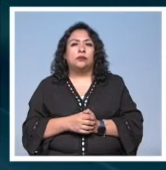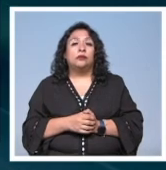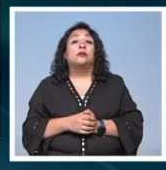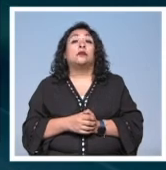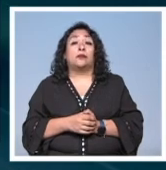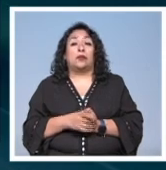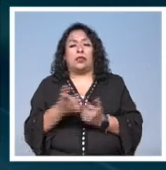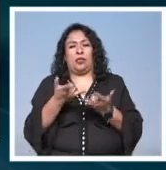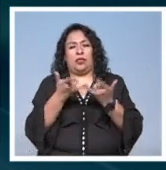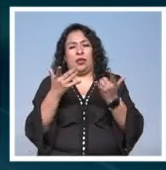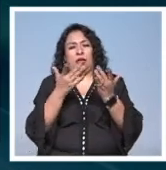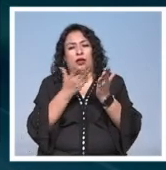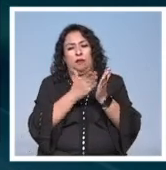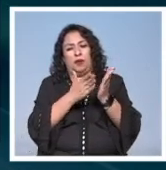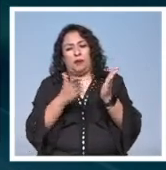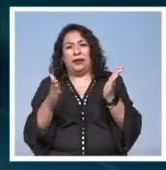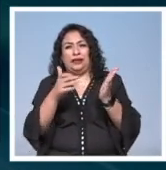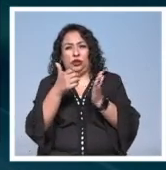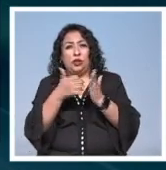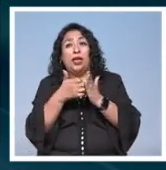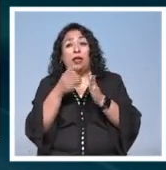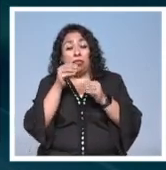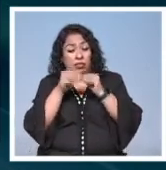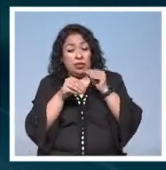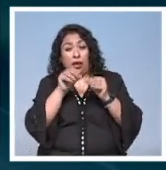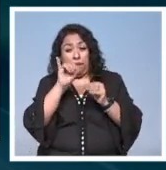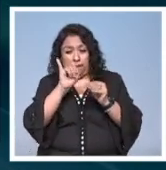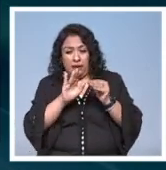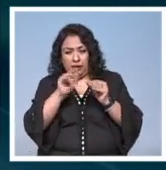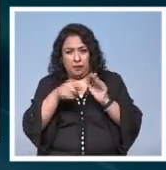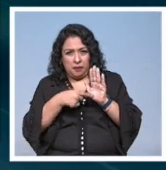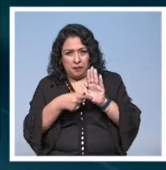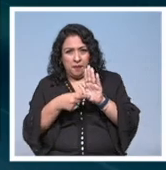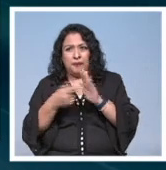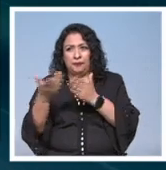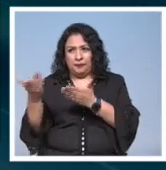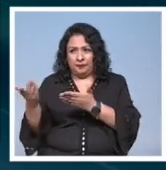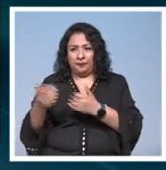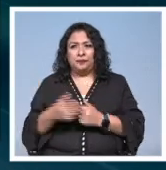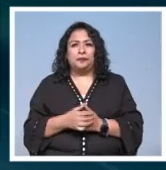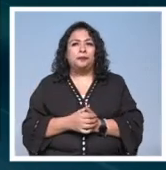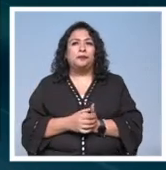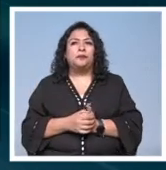Esta crónica urbana se construye a partir de imágenes vamos a conocerla